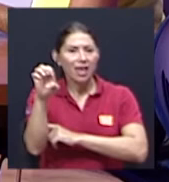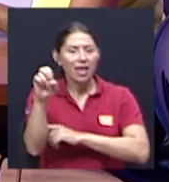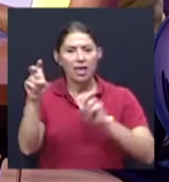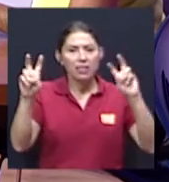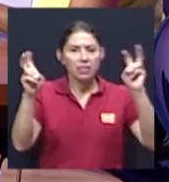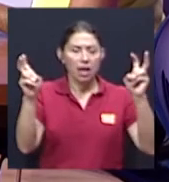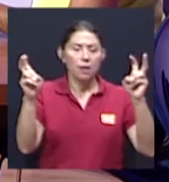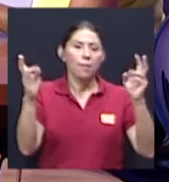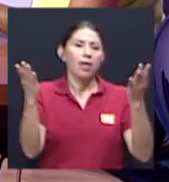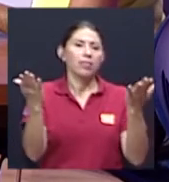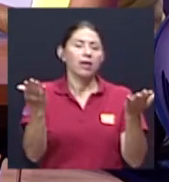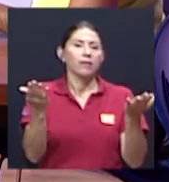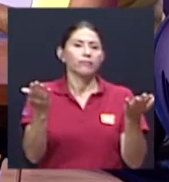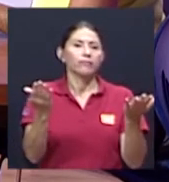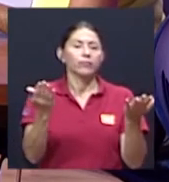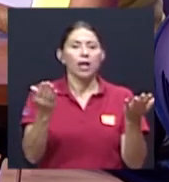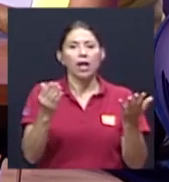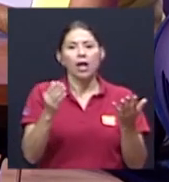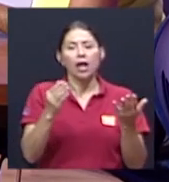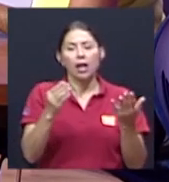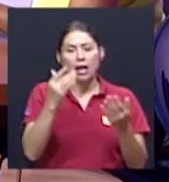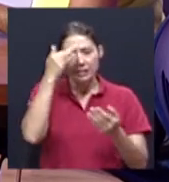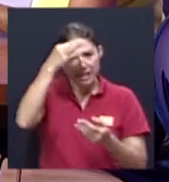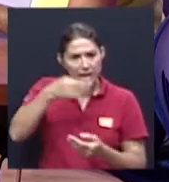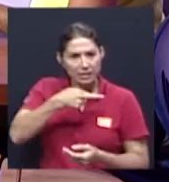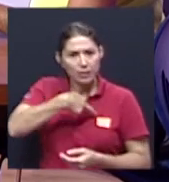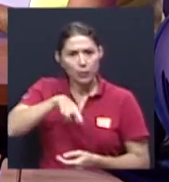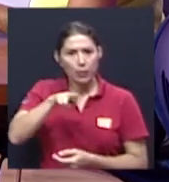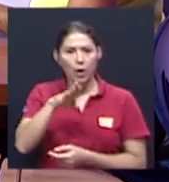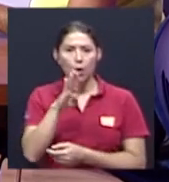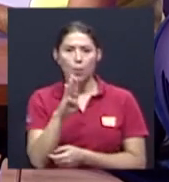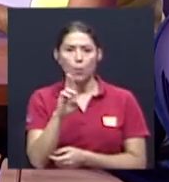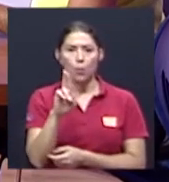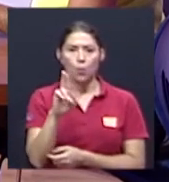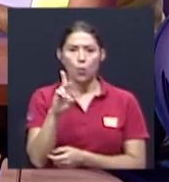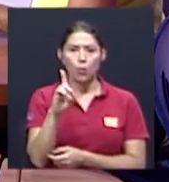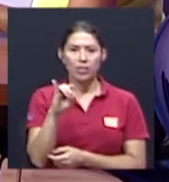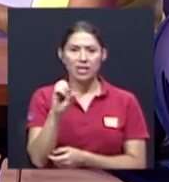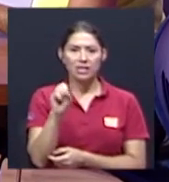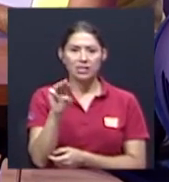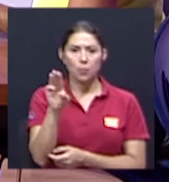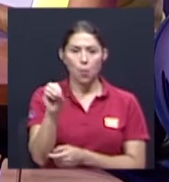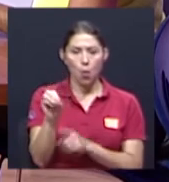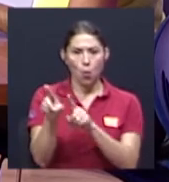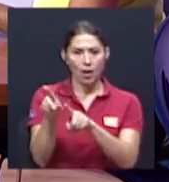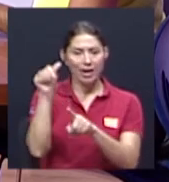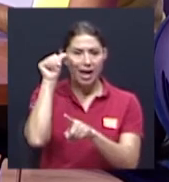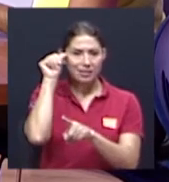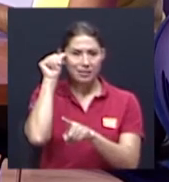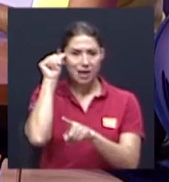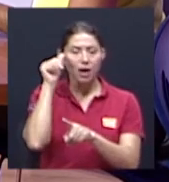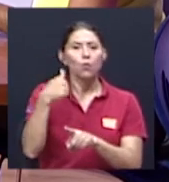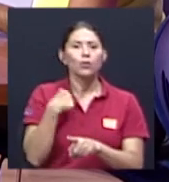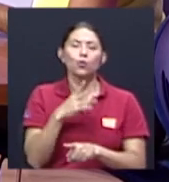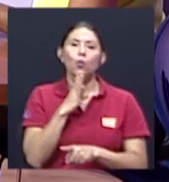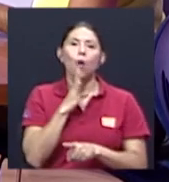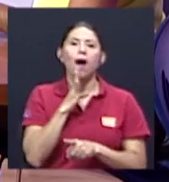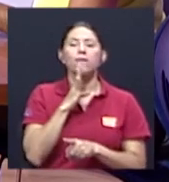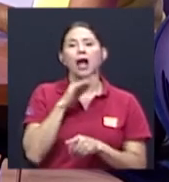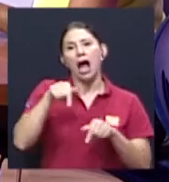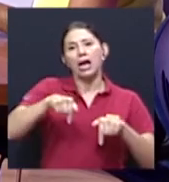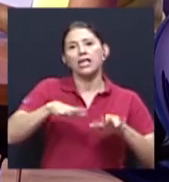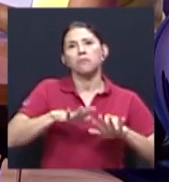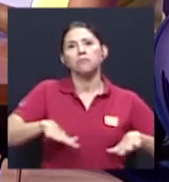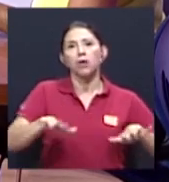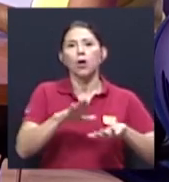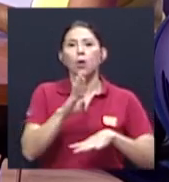la parte asiática el budismo también no es cuando uno habla de budismo desde aquí habla de como